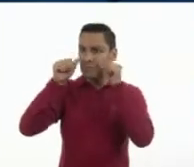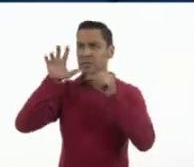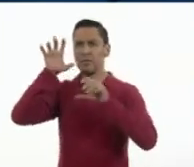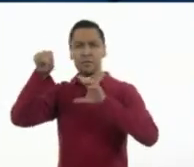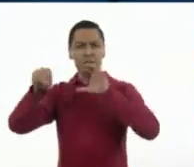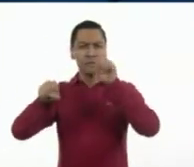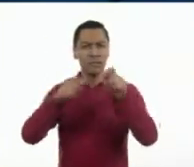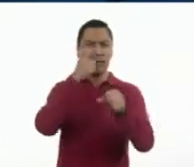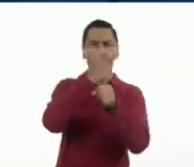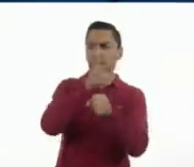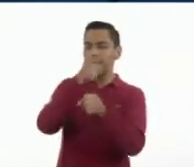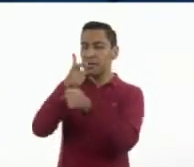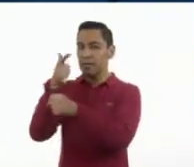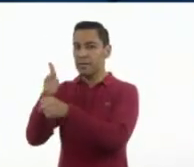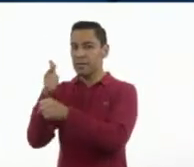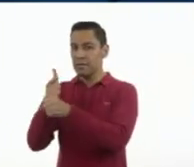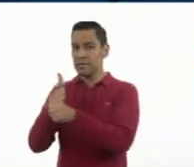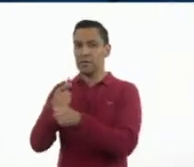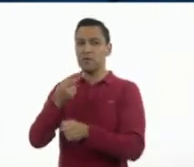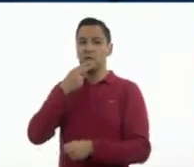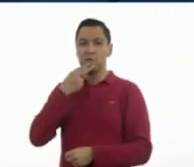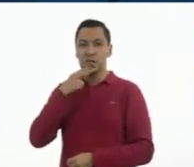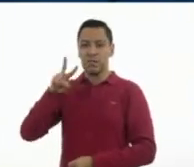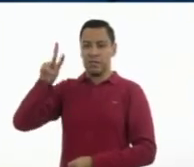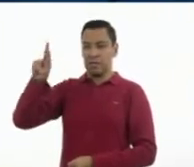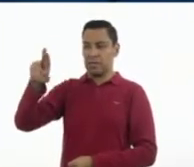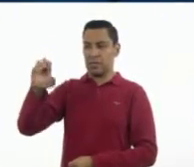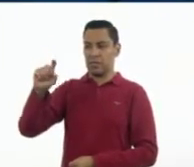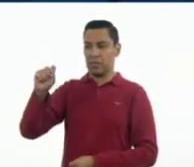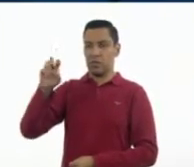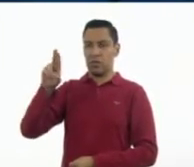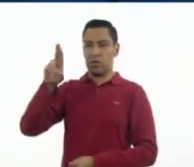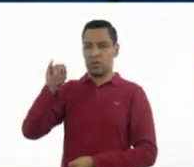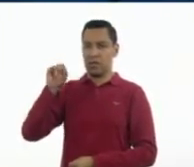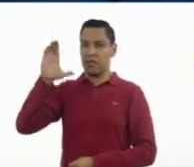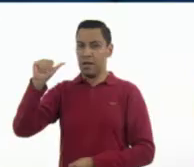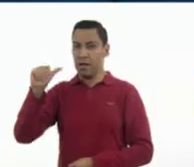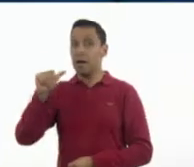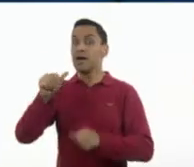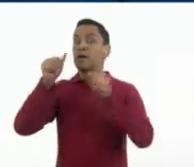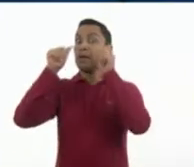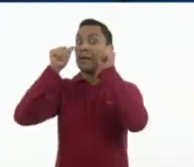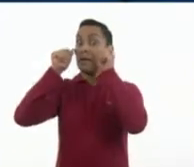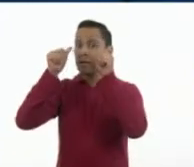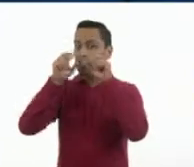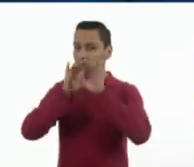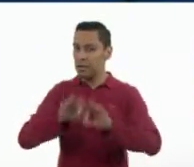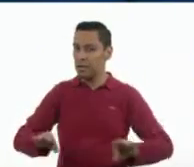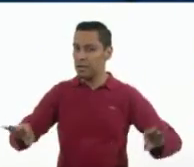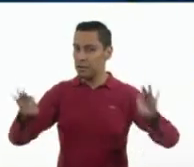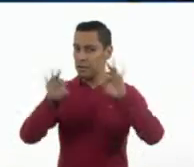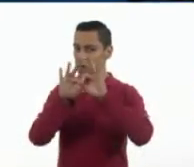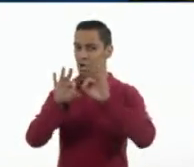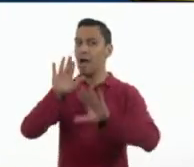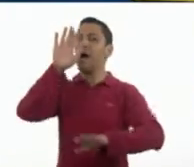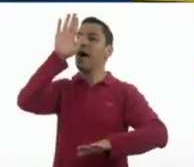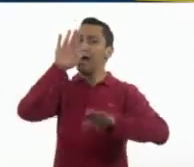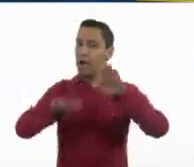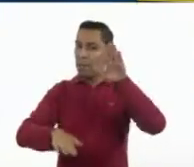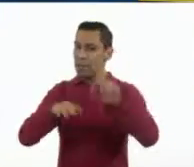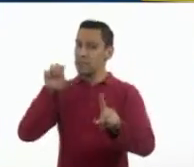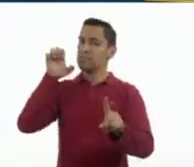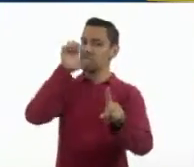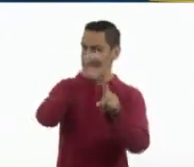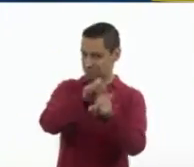las frases retóricas que emplean. Recuerden que algunas, ojo, algunas pueden ser engañosas. Pues,